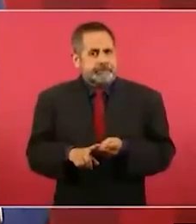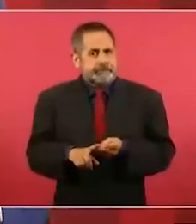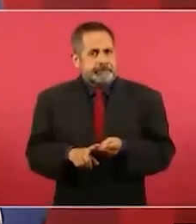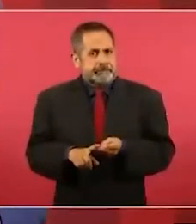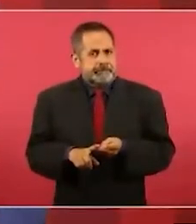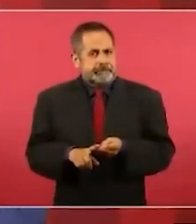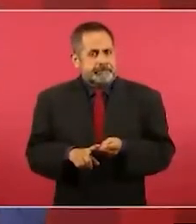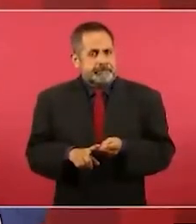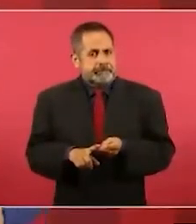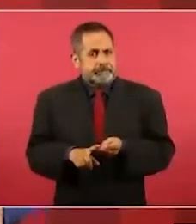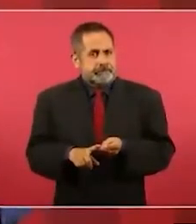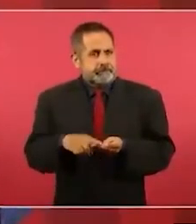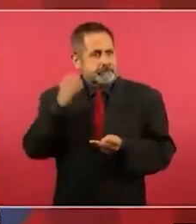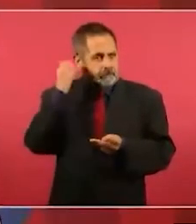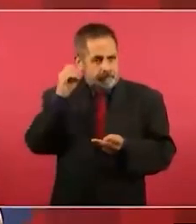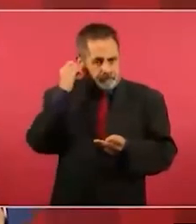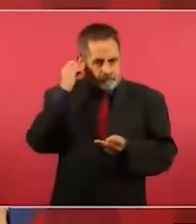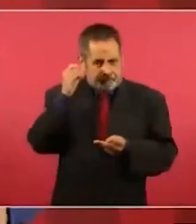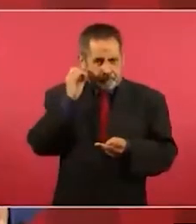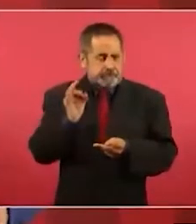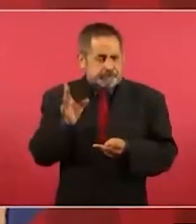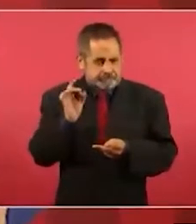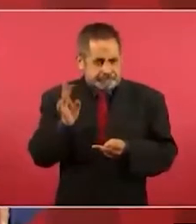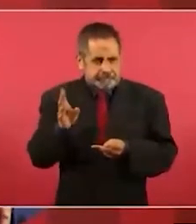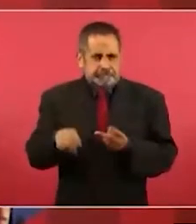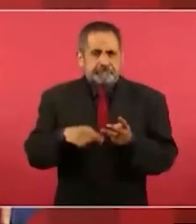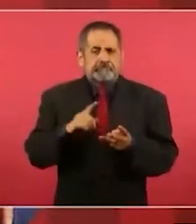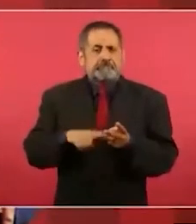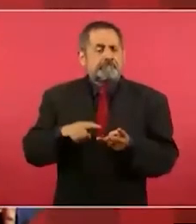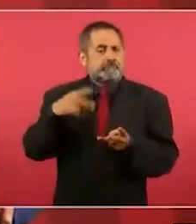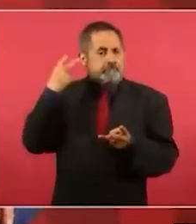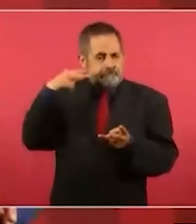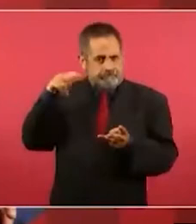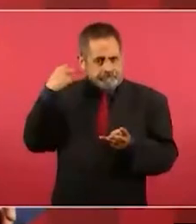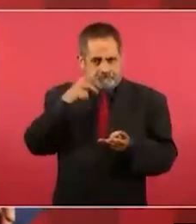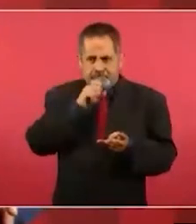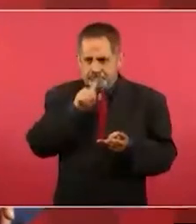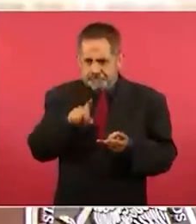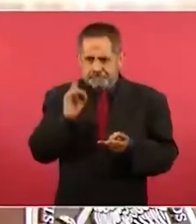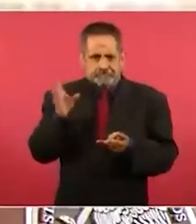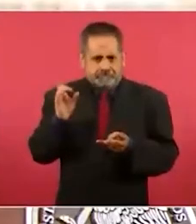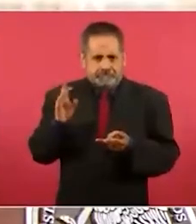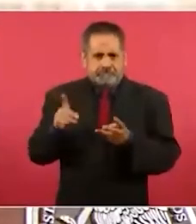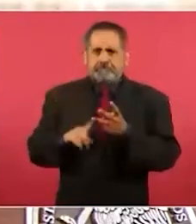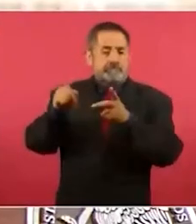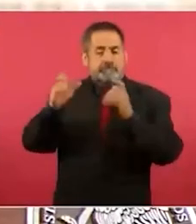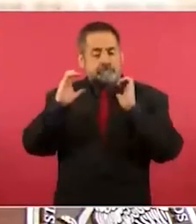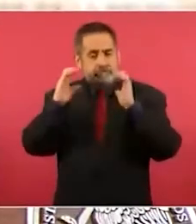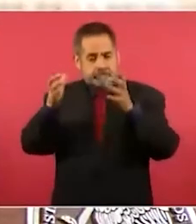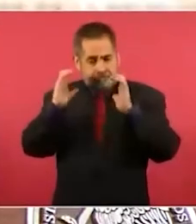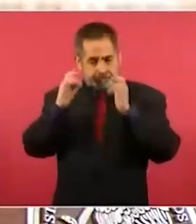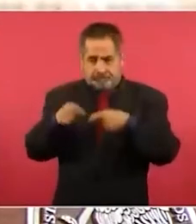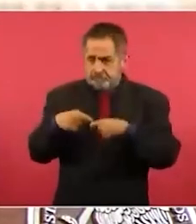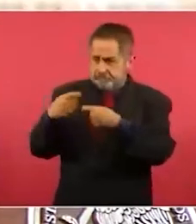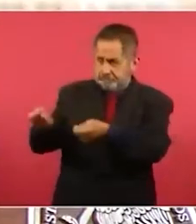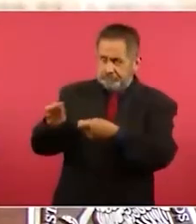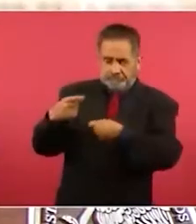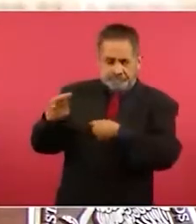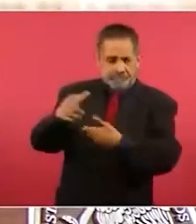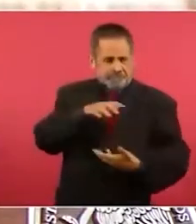Oaxaca En Veracruz Y ahora Se está haciendo En Chiapas Entonces